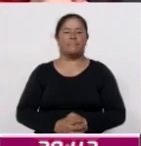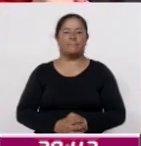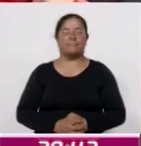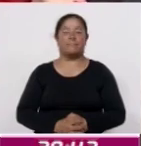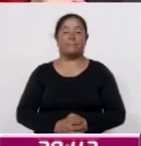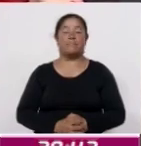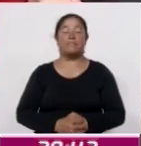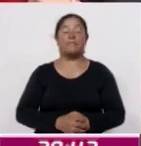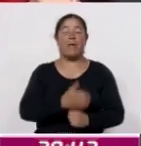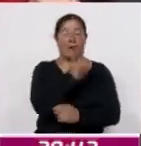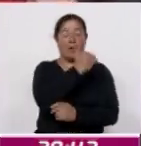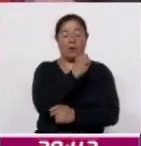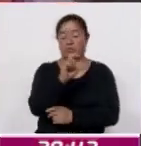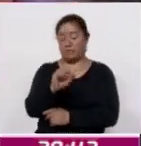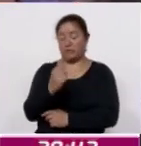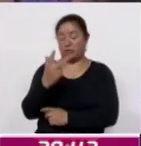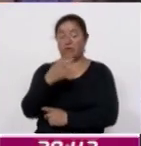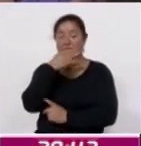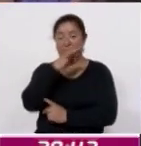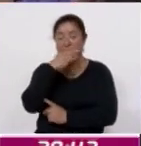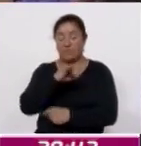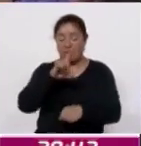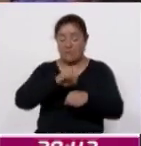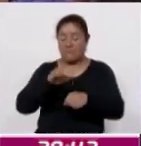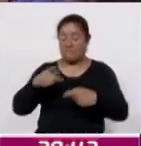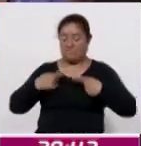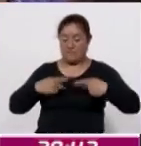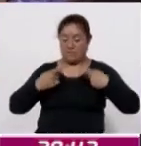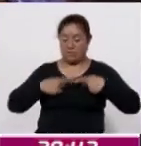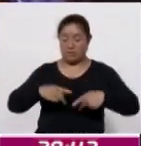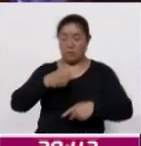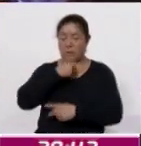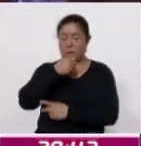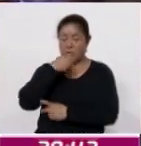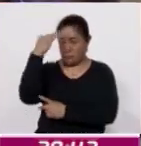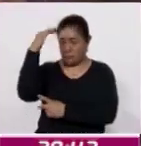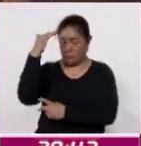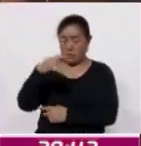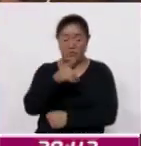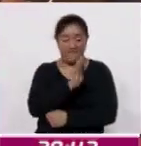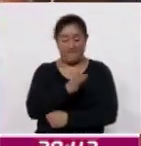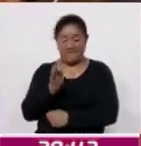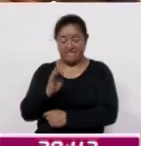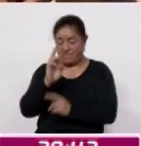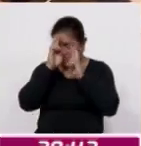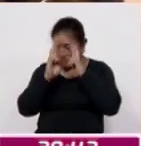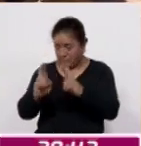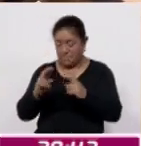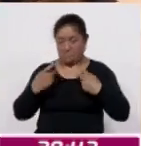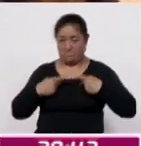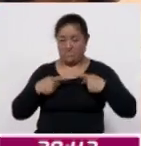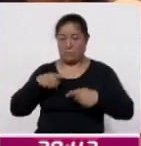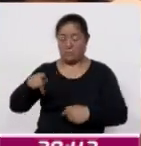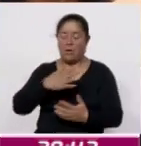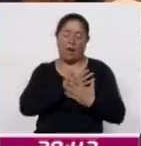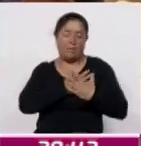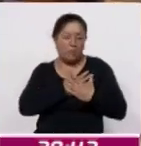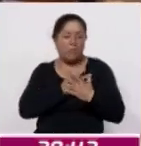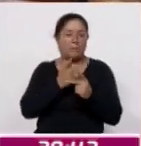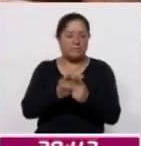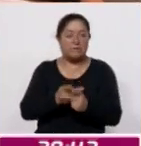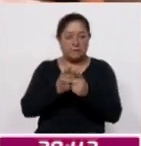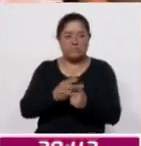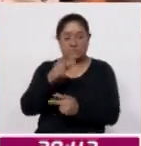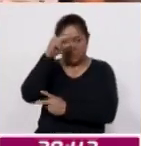Cada 28 de agosto se celebra el Día de la Persona Adulta Mayor, fecha dedicada a honrar a quienes con su amor, paciencia y